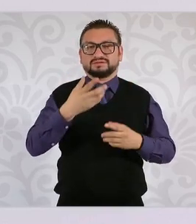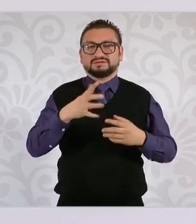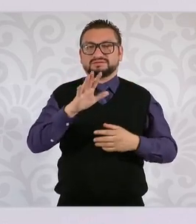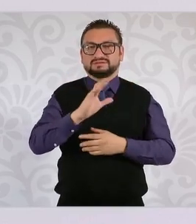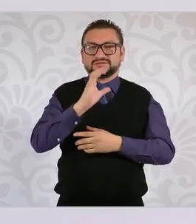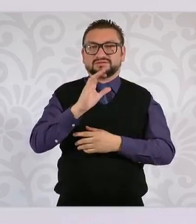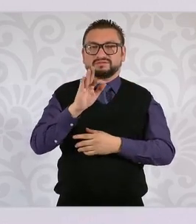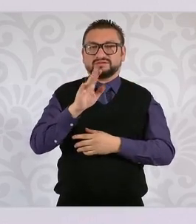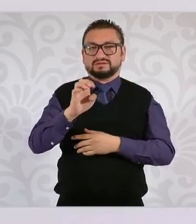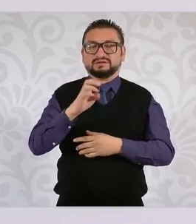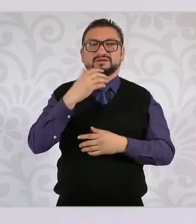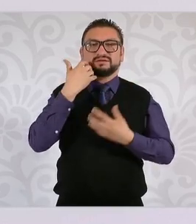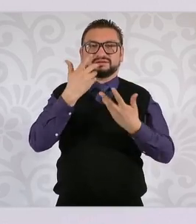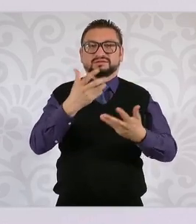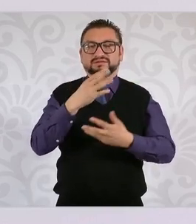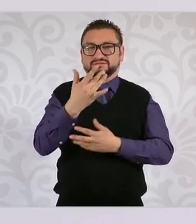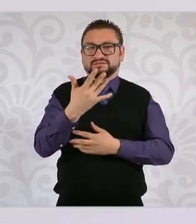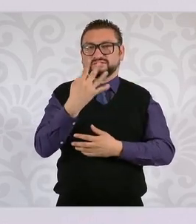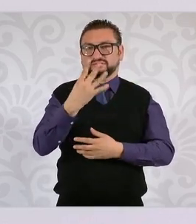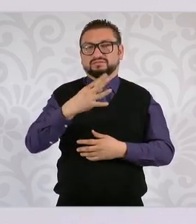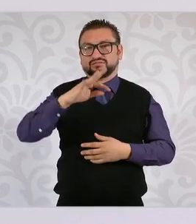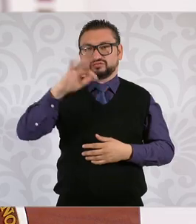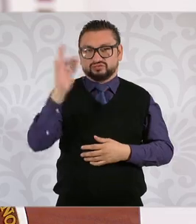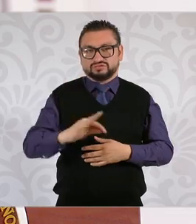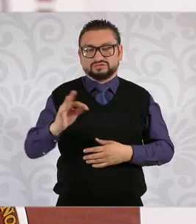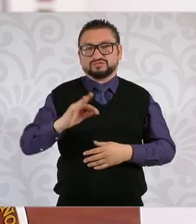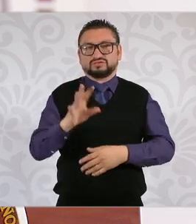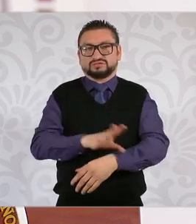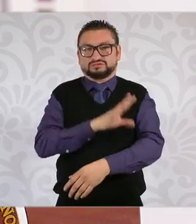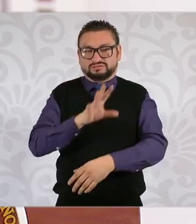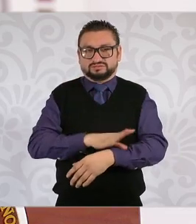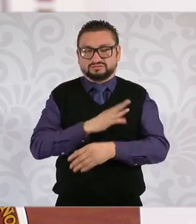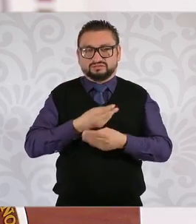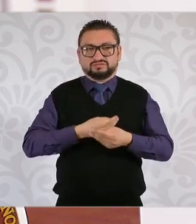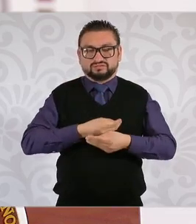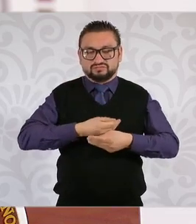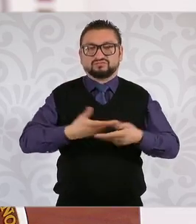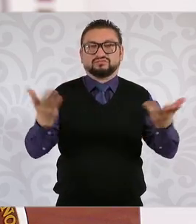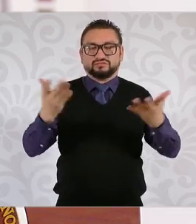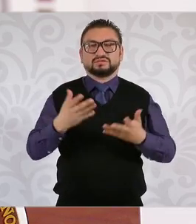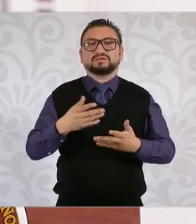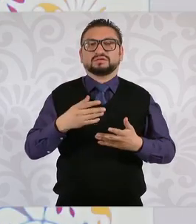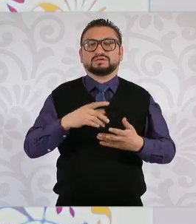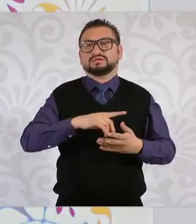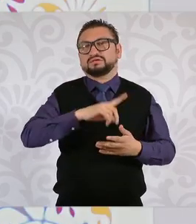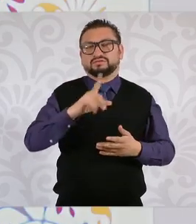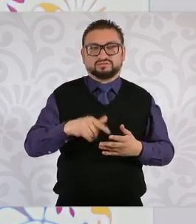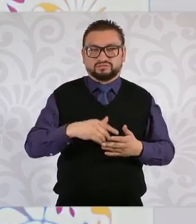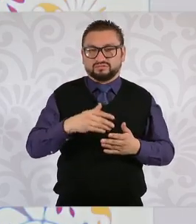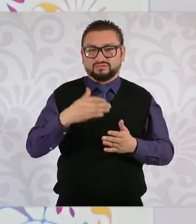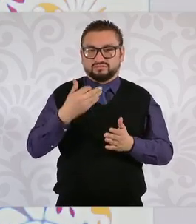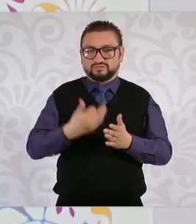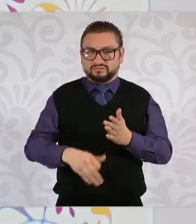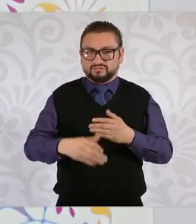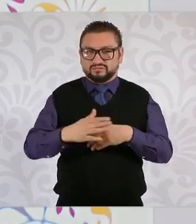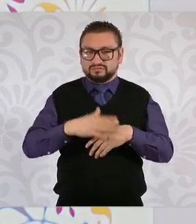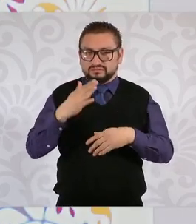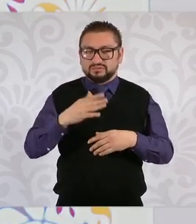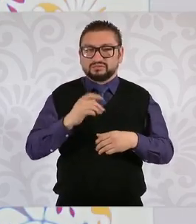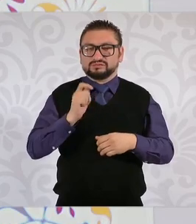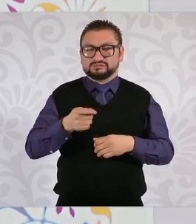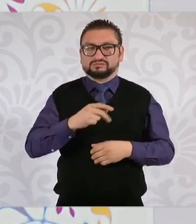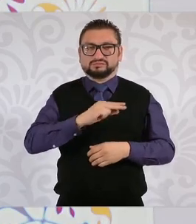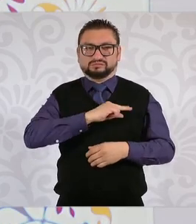54 por ciento al menos de la generación. Y el resto lo pueda proveer la empresa